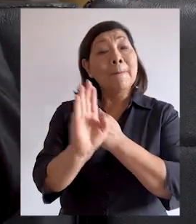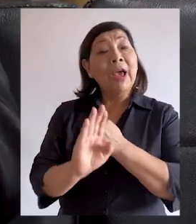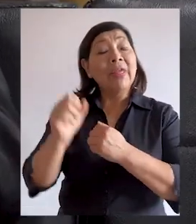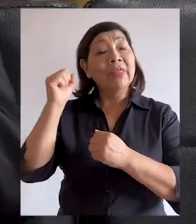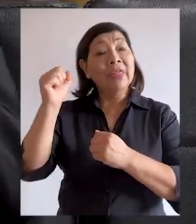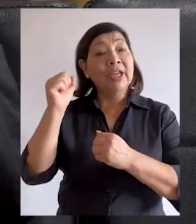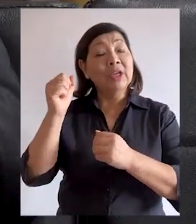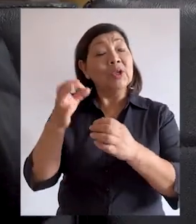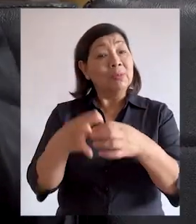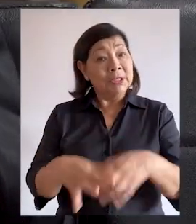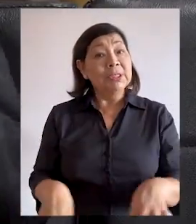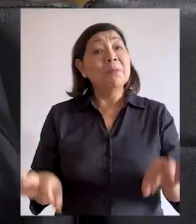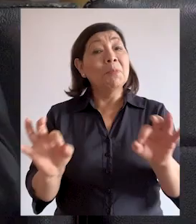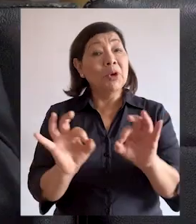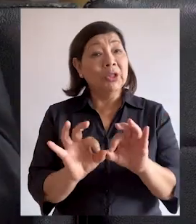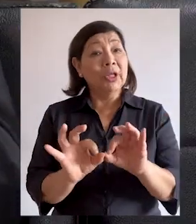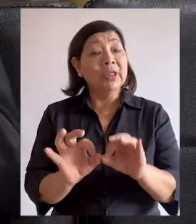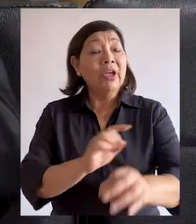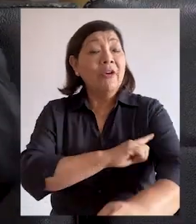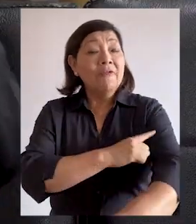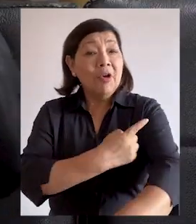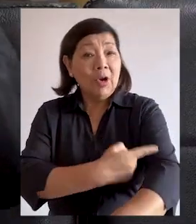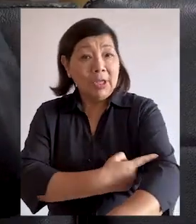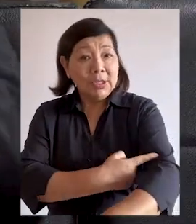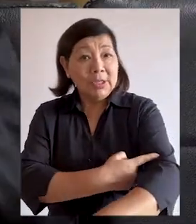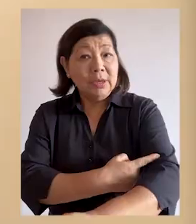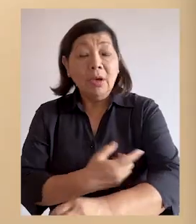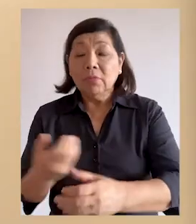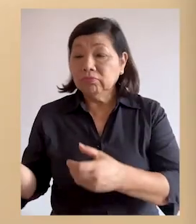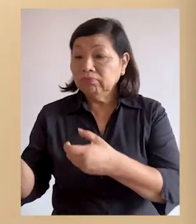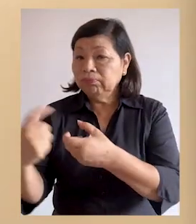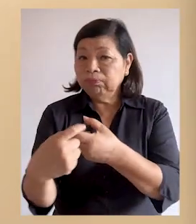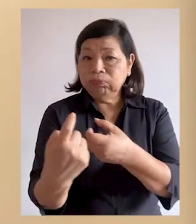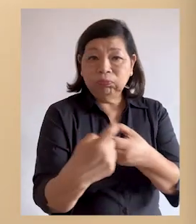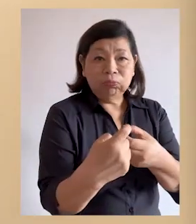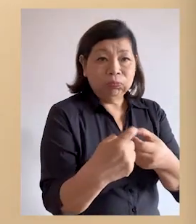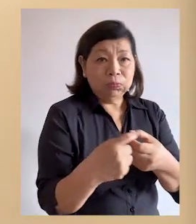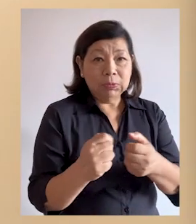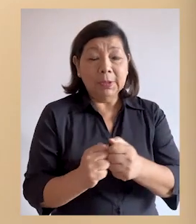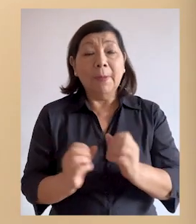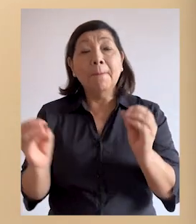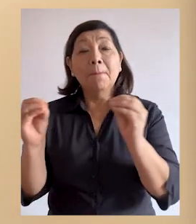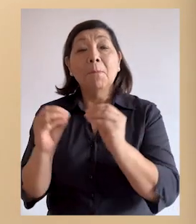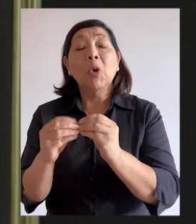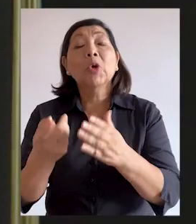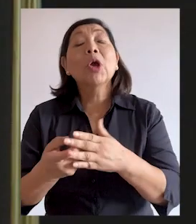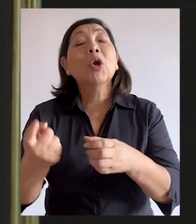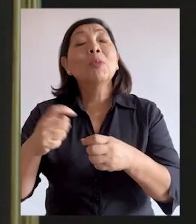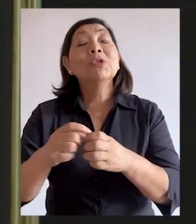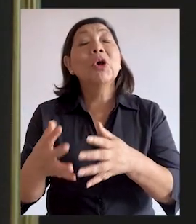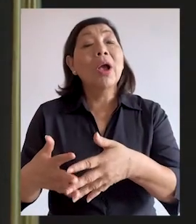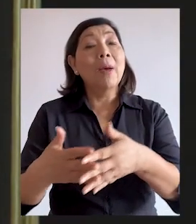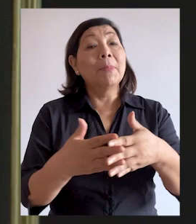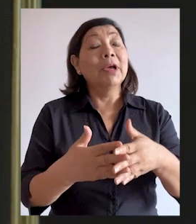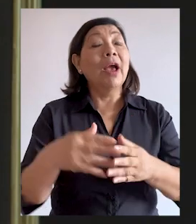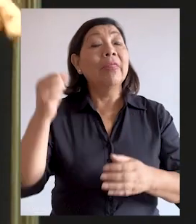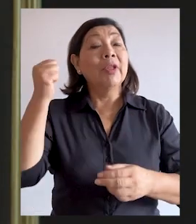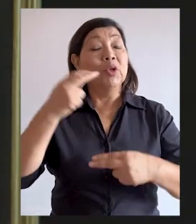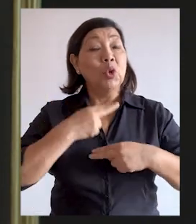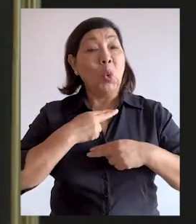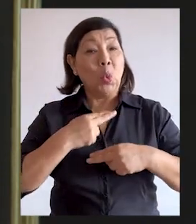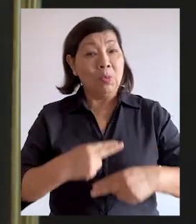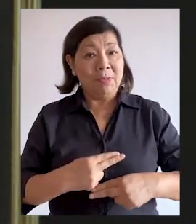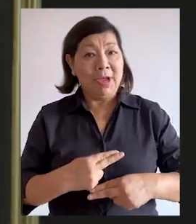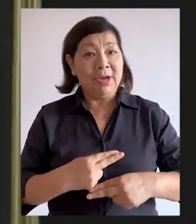protección de los derechos fundamentales se fortalece en la medida en que se va incorporando el control de convencionalidad porque la Convención Americana de Derechos